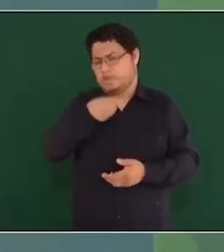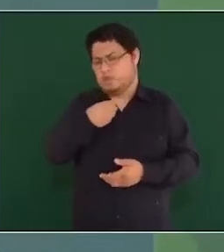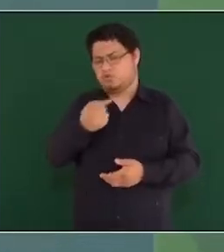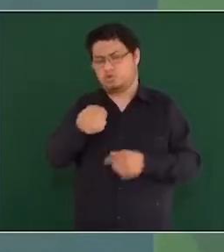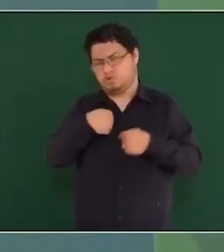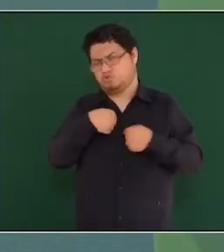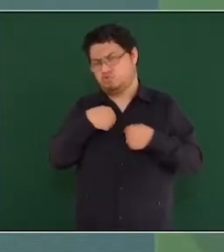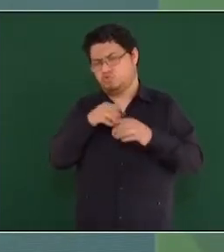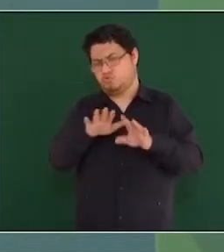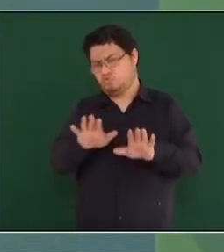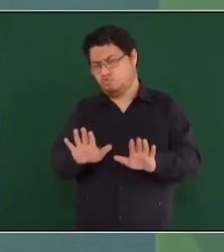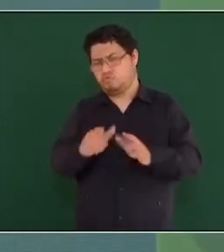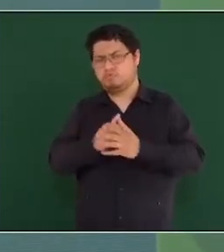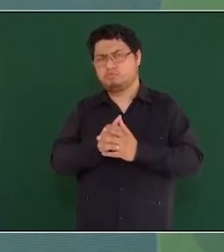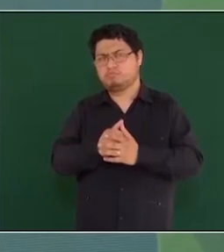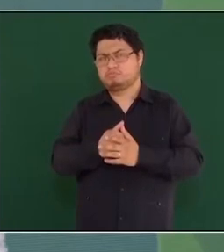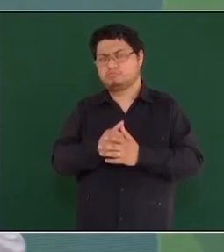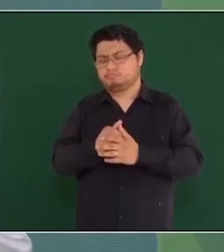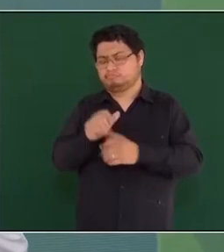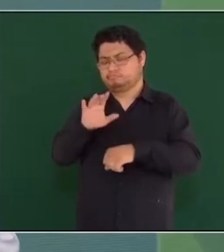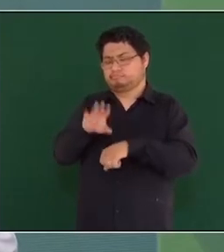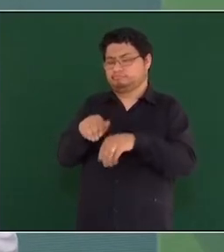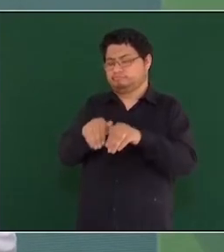licencia,